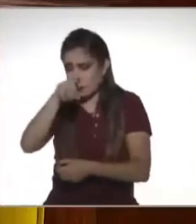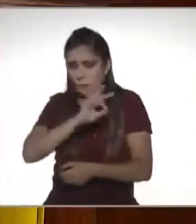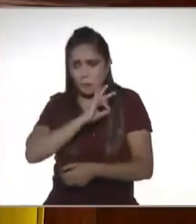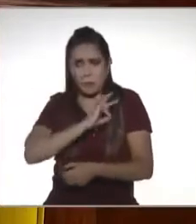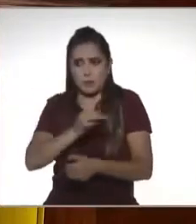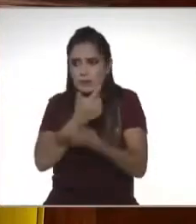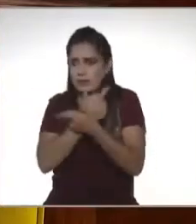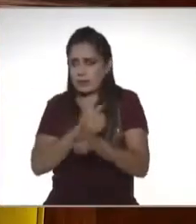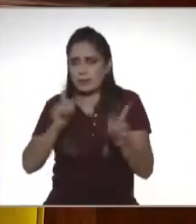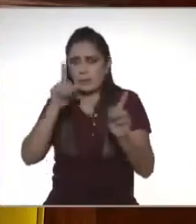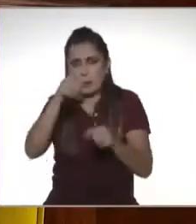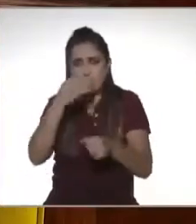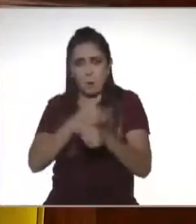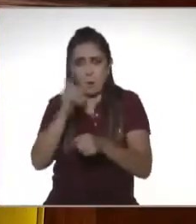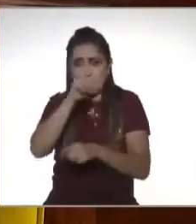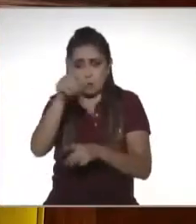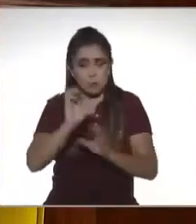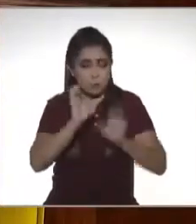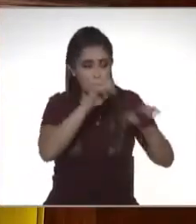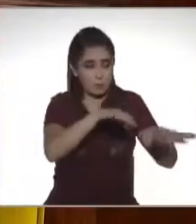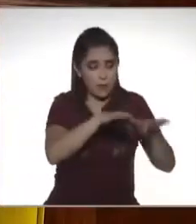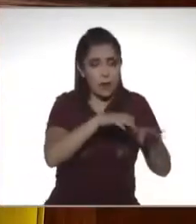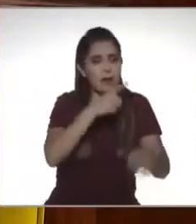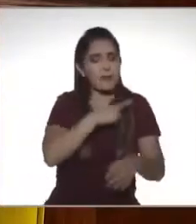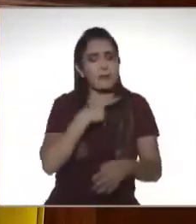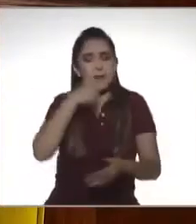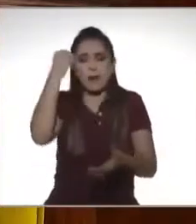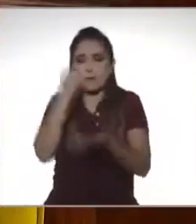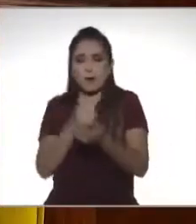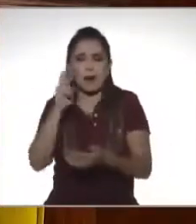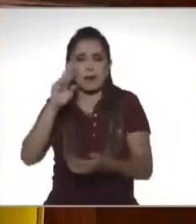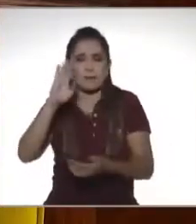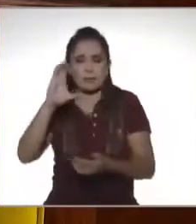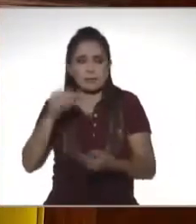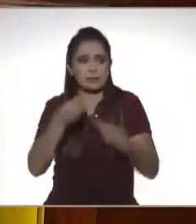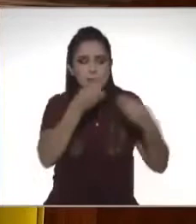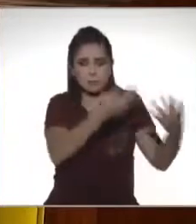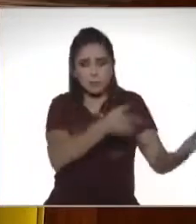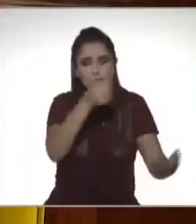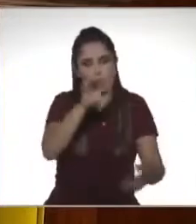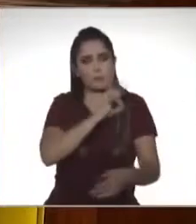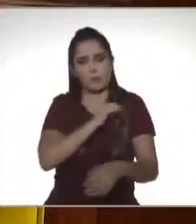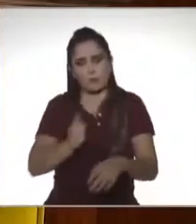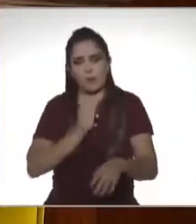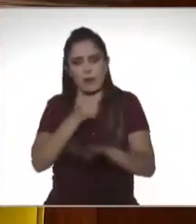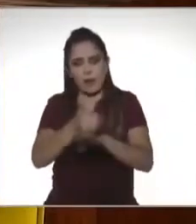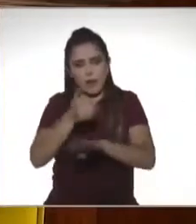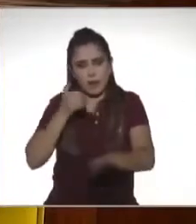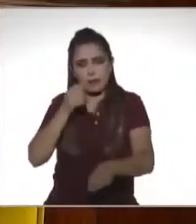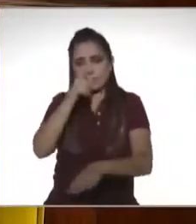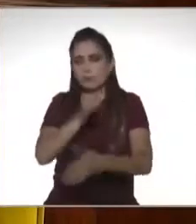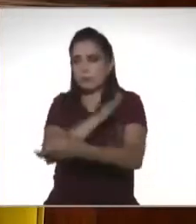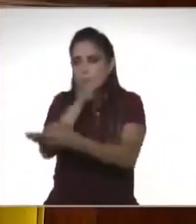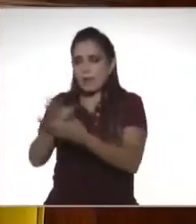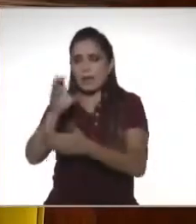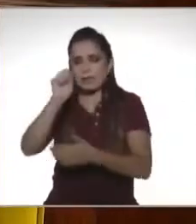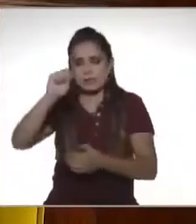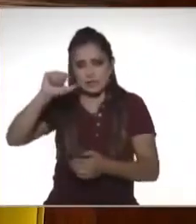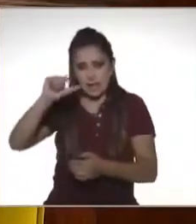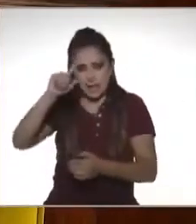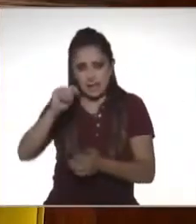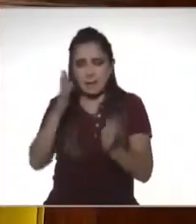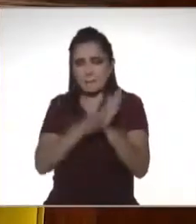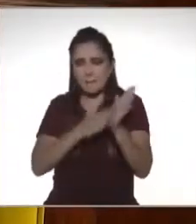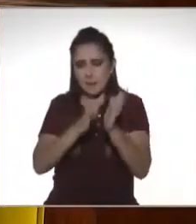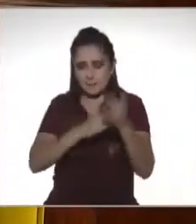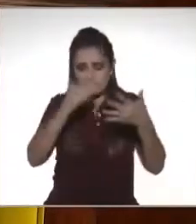ya, porque hoy día cuando te contratas ya te piden esos datos. Sí, siempre. Ahora, darte de alta, ¿qué significa? Que vayas a la oficina del SAT, que lleves los